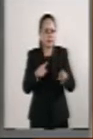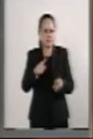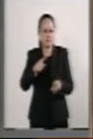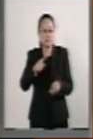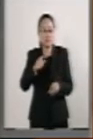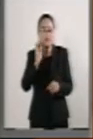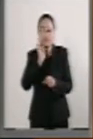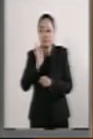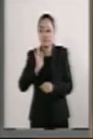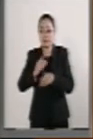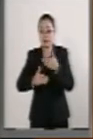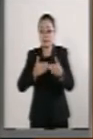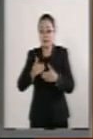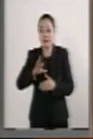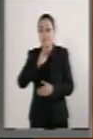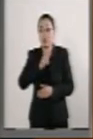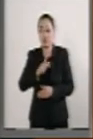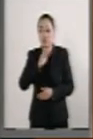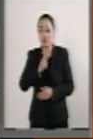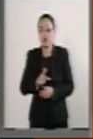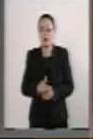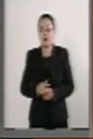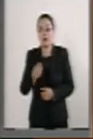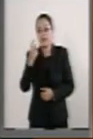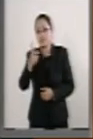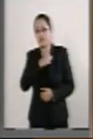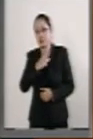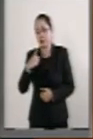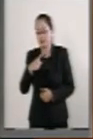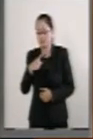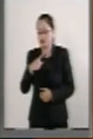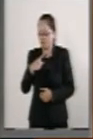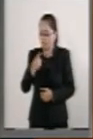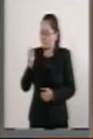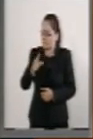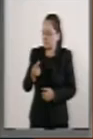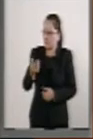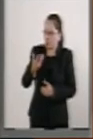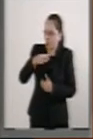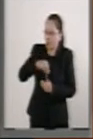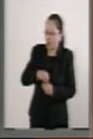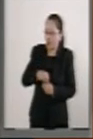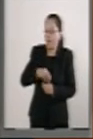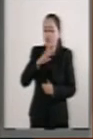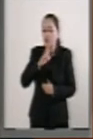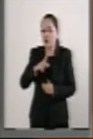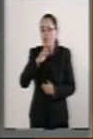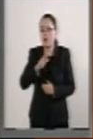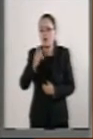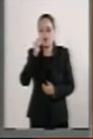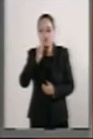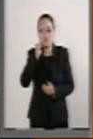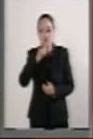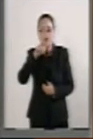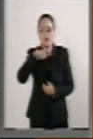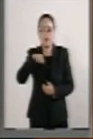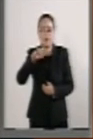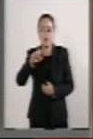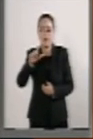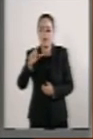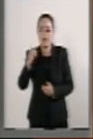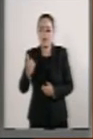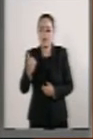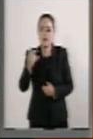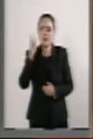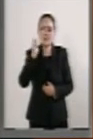mejores. Hay que conservar esa mejoría. Y en Meli se expresa de manera muy clara